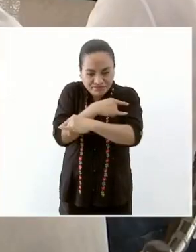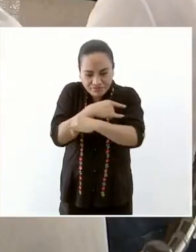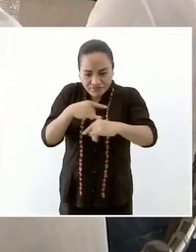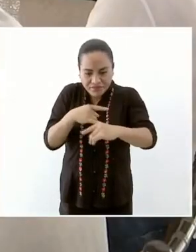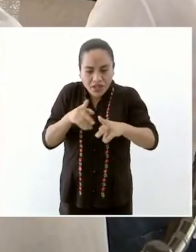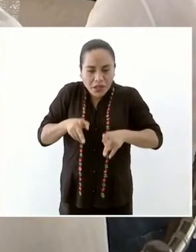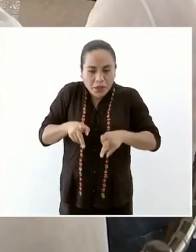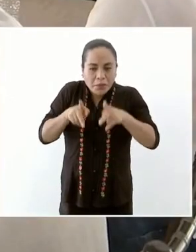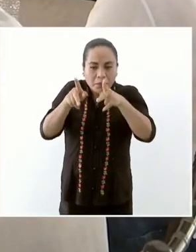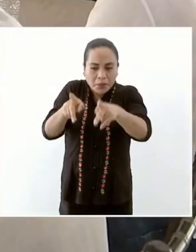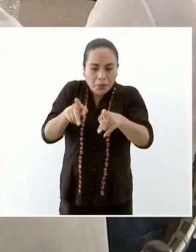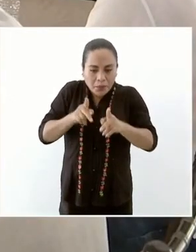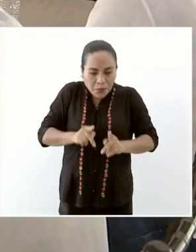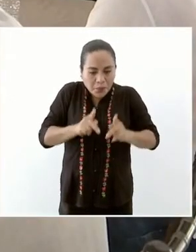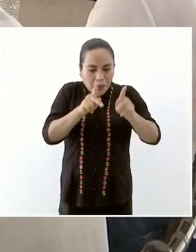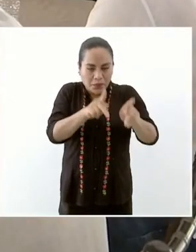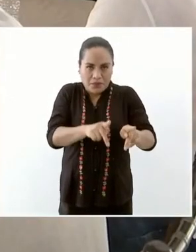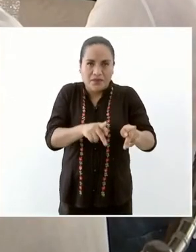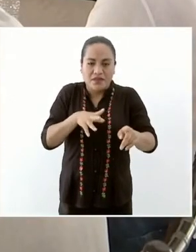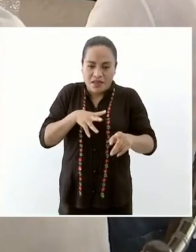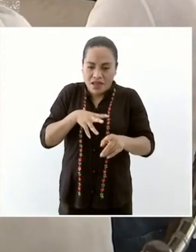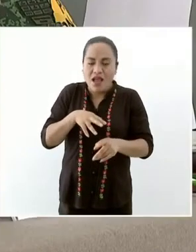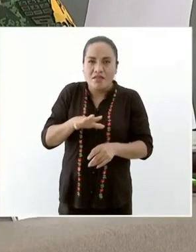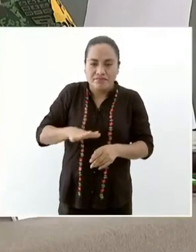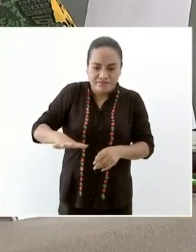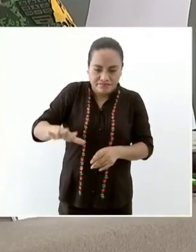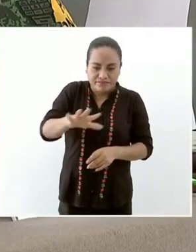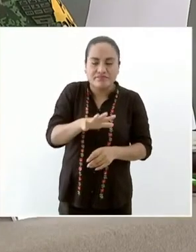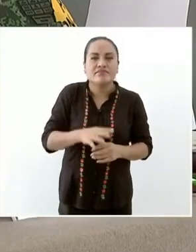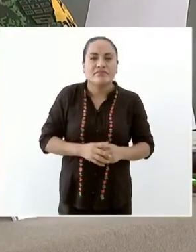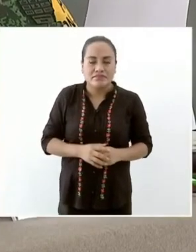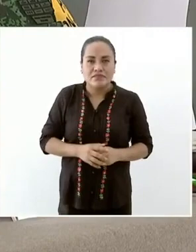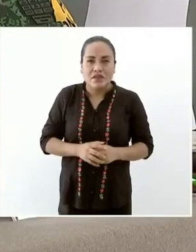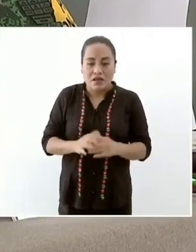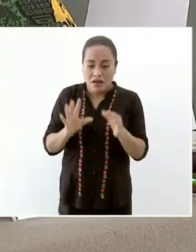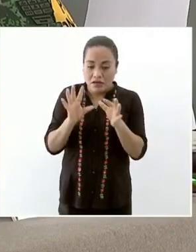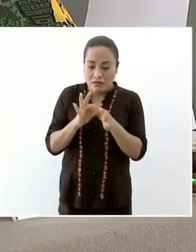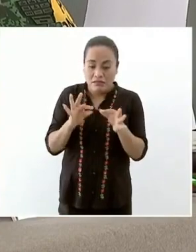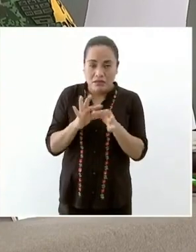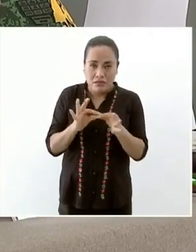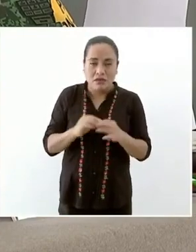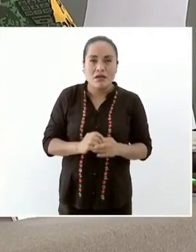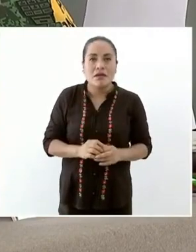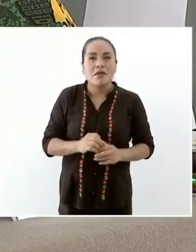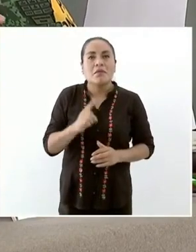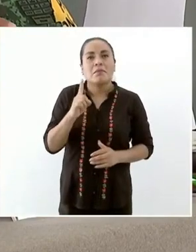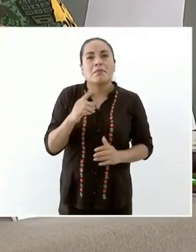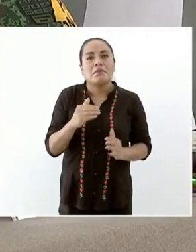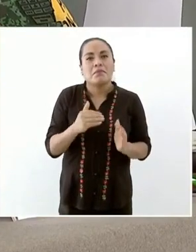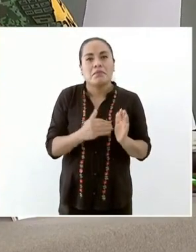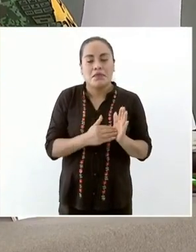ya nos informaron que son mil